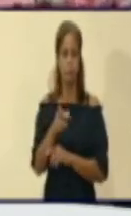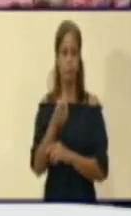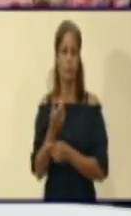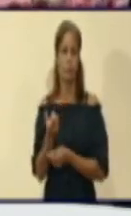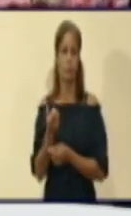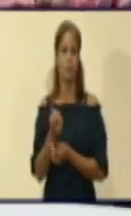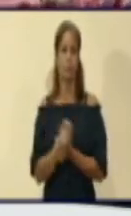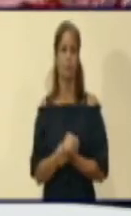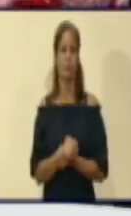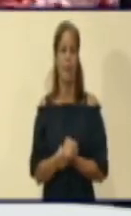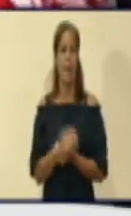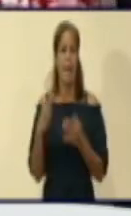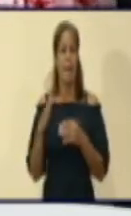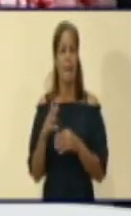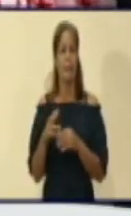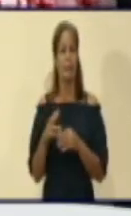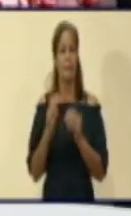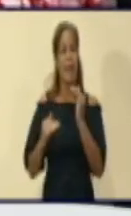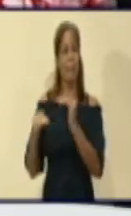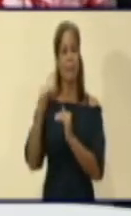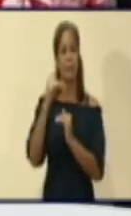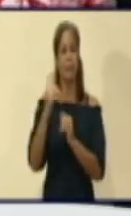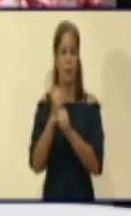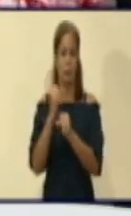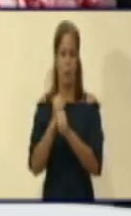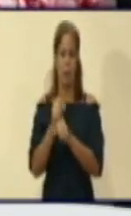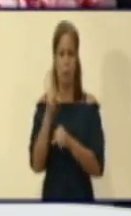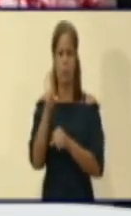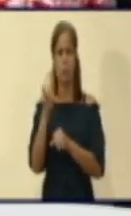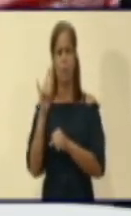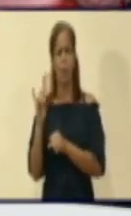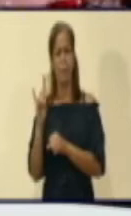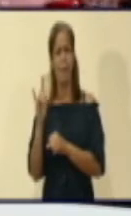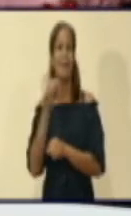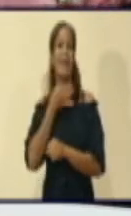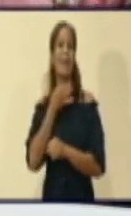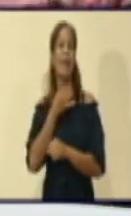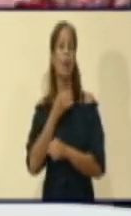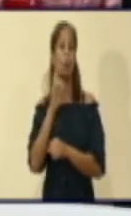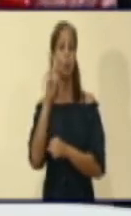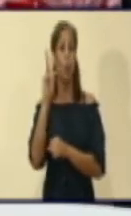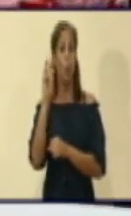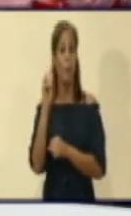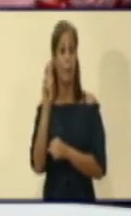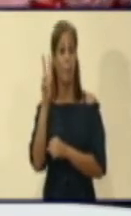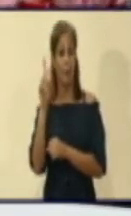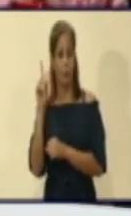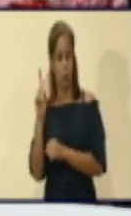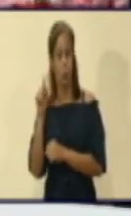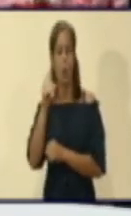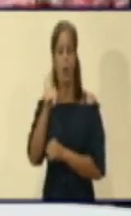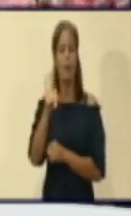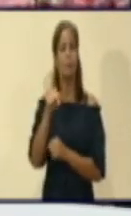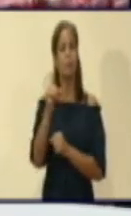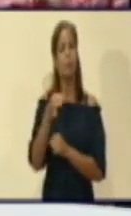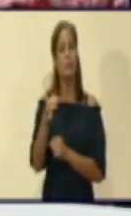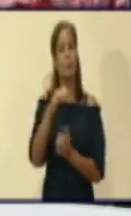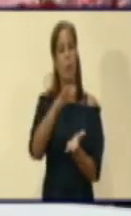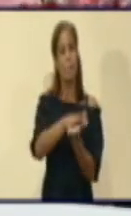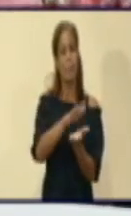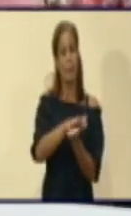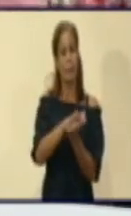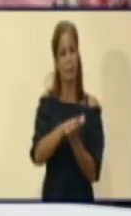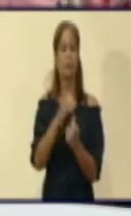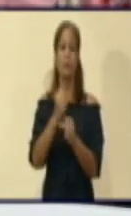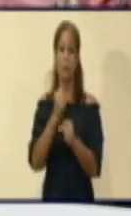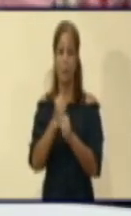de la ministra de Trabajo y Seguridad Social de fecha 19 de enero del 2021 y en este caso se mantiene el trabajo